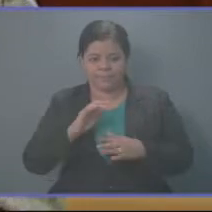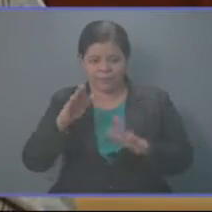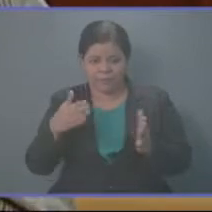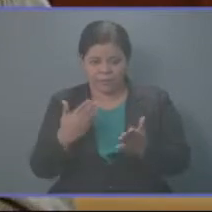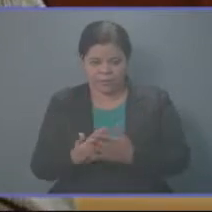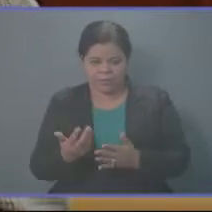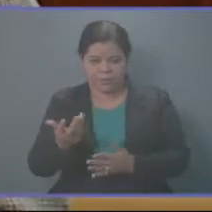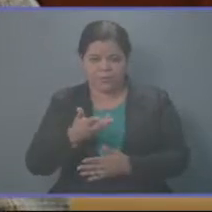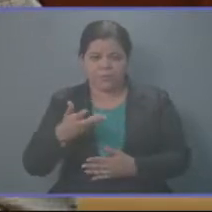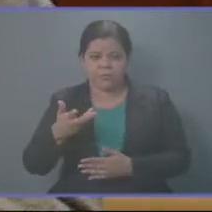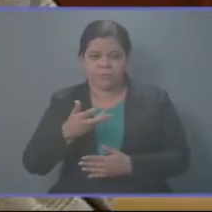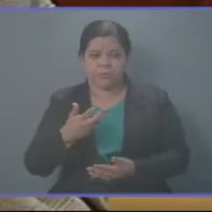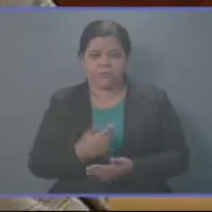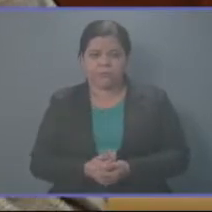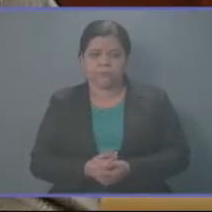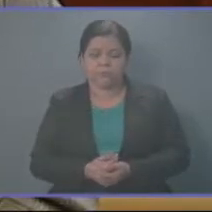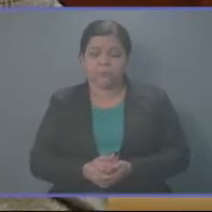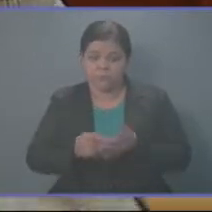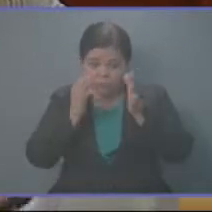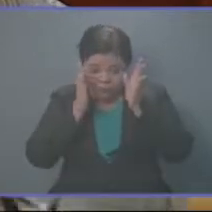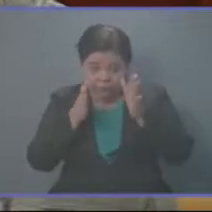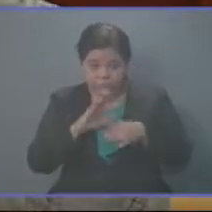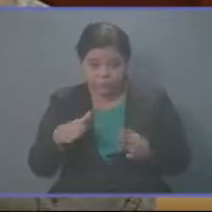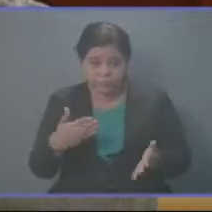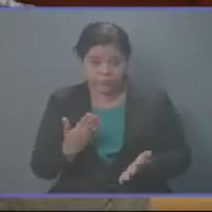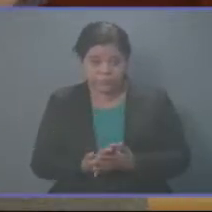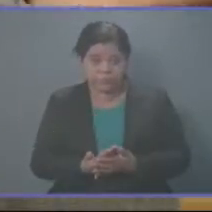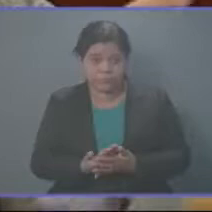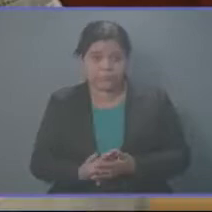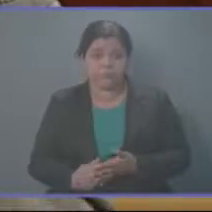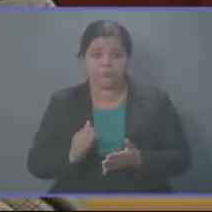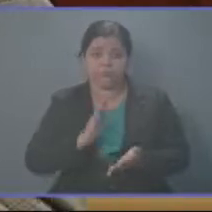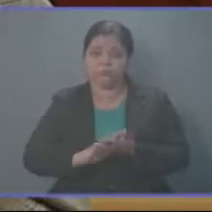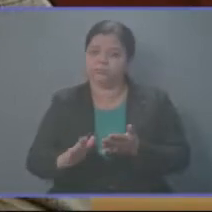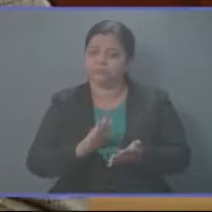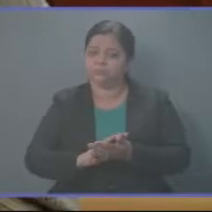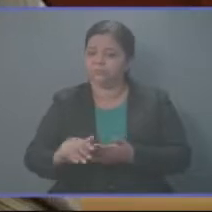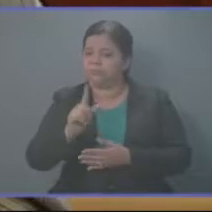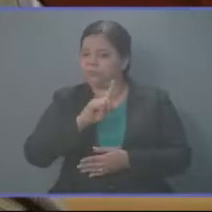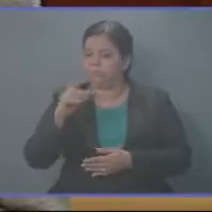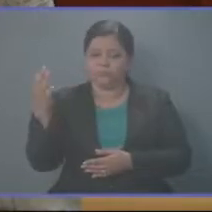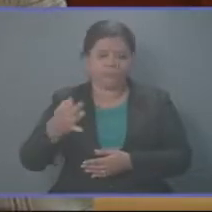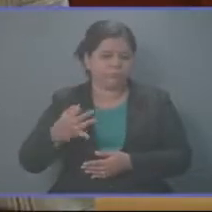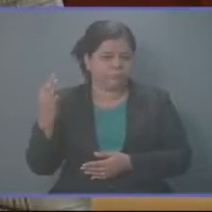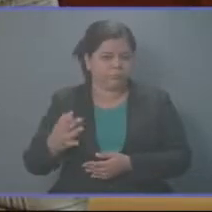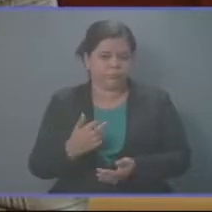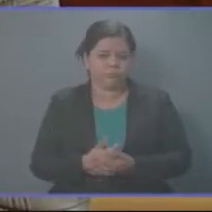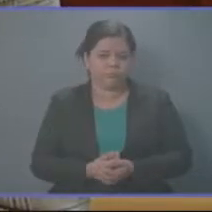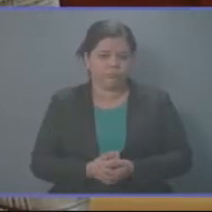a la distribución que venía, porque habían gastos innecesarios. ¿Qué cosa?